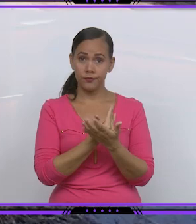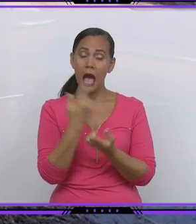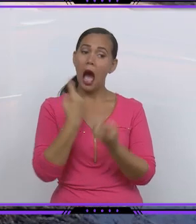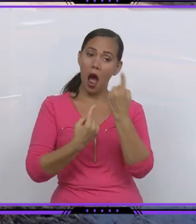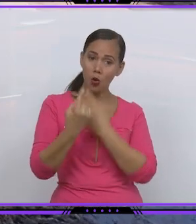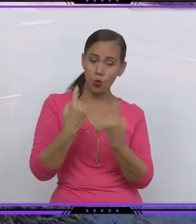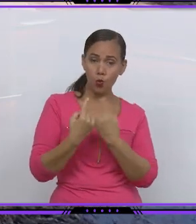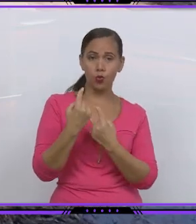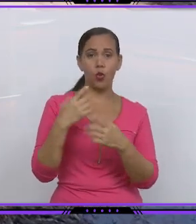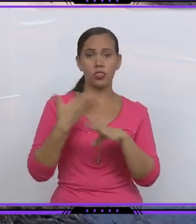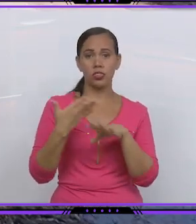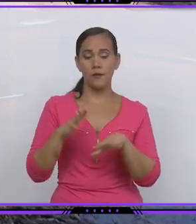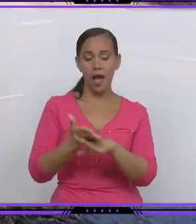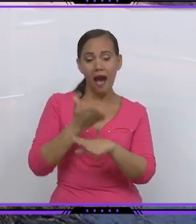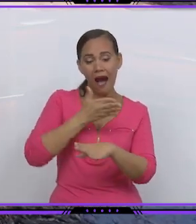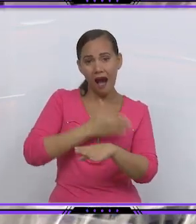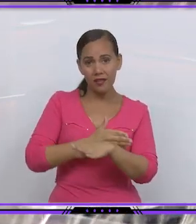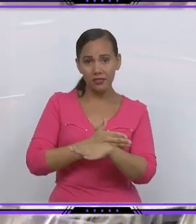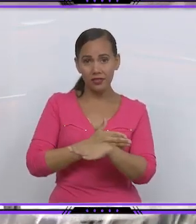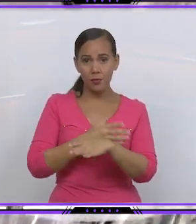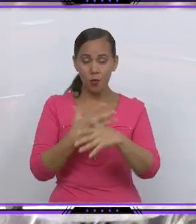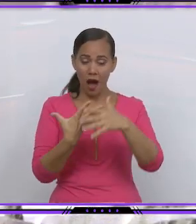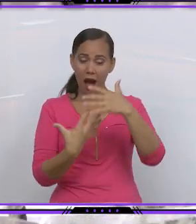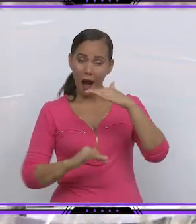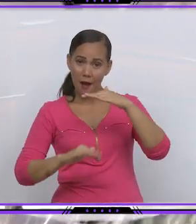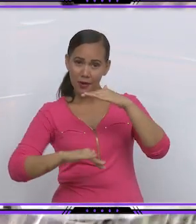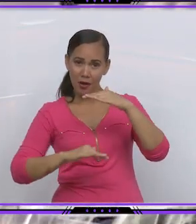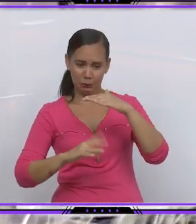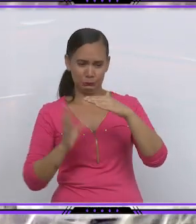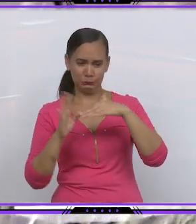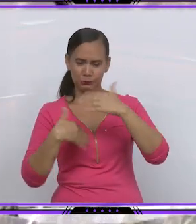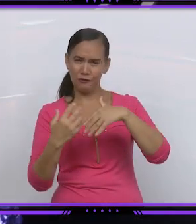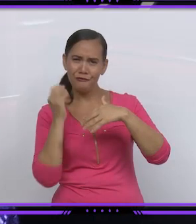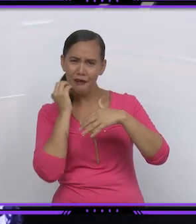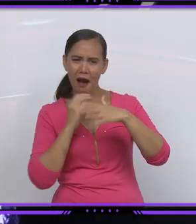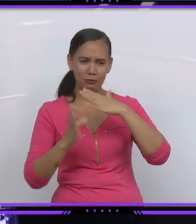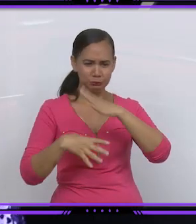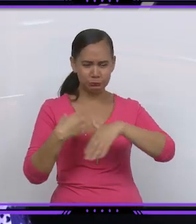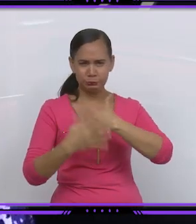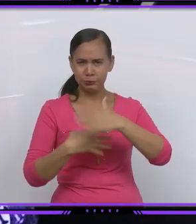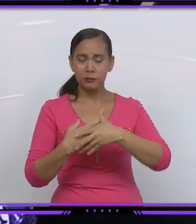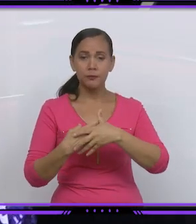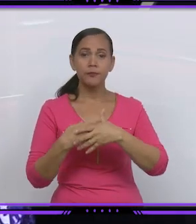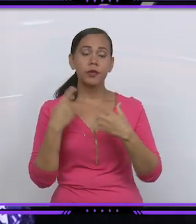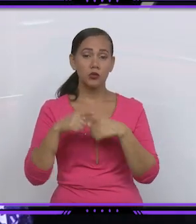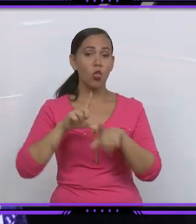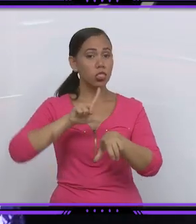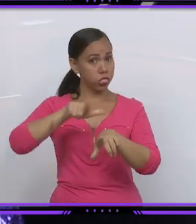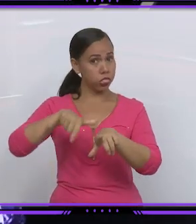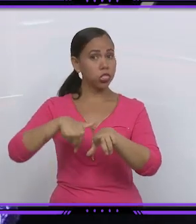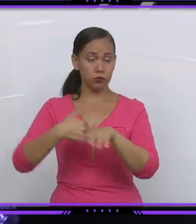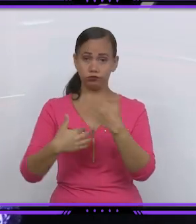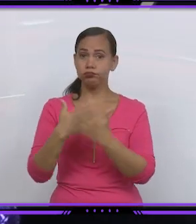hacerse previamente para quitar el mosto que está abajo. Previo a eso y teniendo en cuenta que son trabajos que van a demorar unos días estamos haciendo